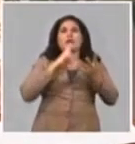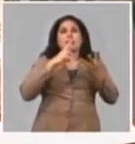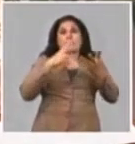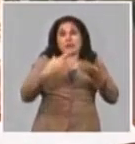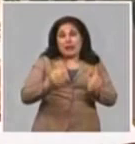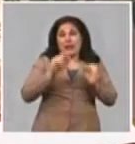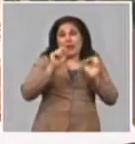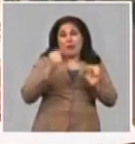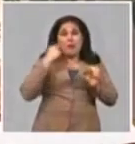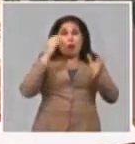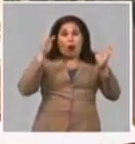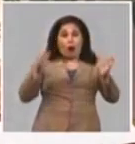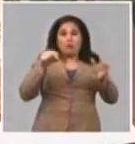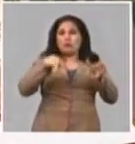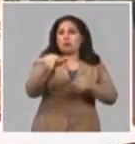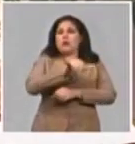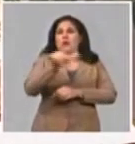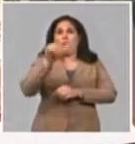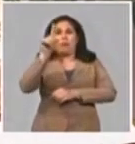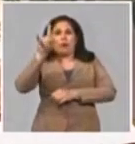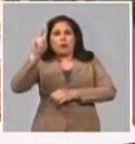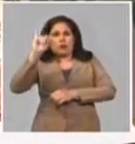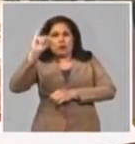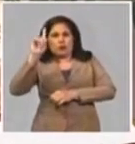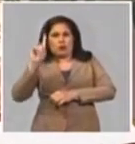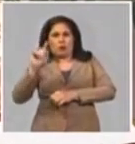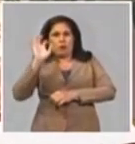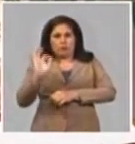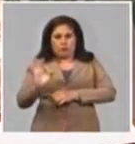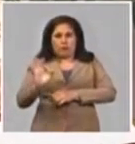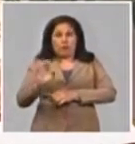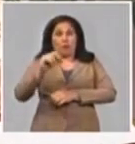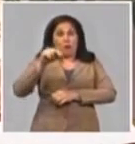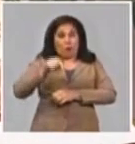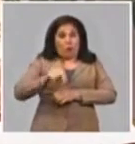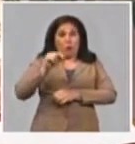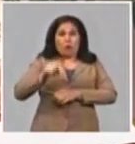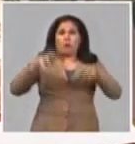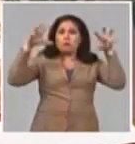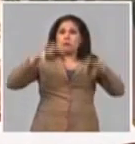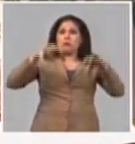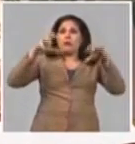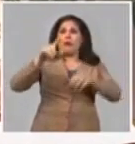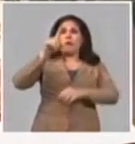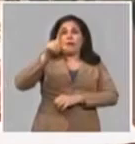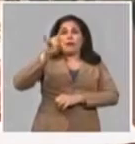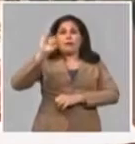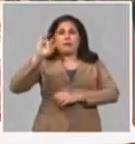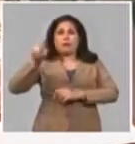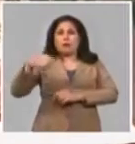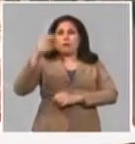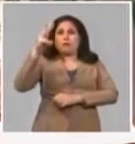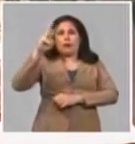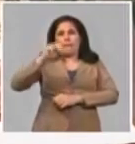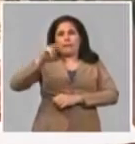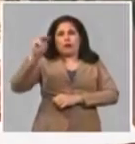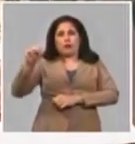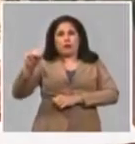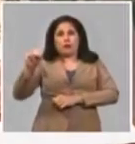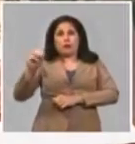hoy, día 20, hasta el día 26, habían precipitado 17,3 milímetros, o sea,